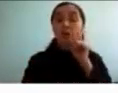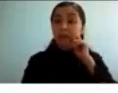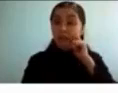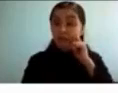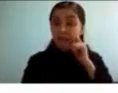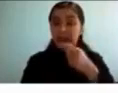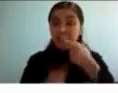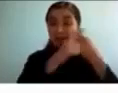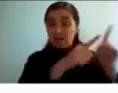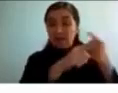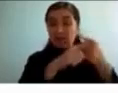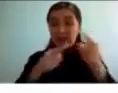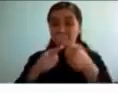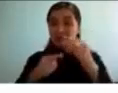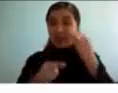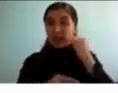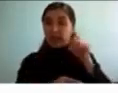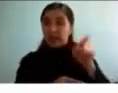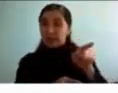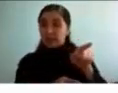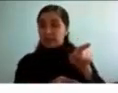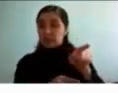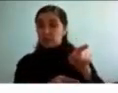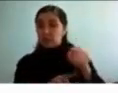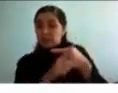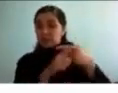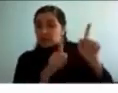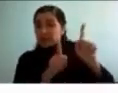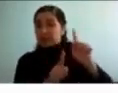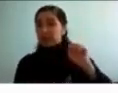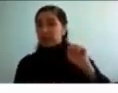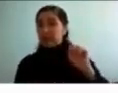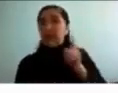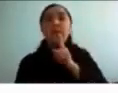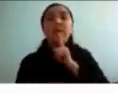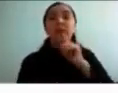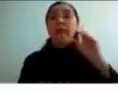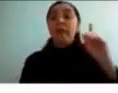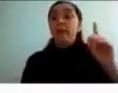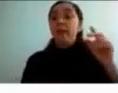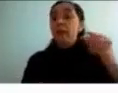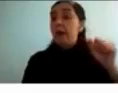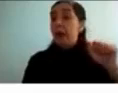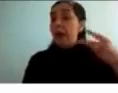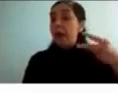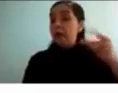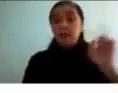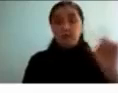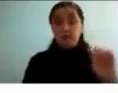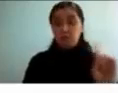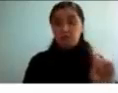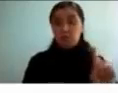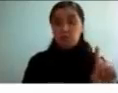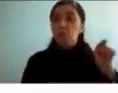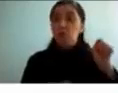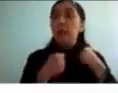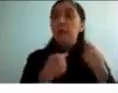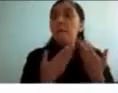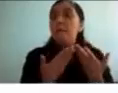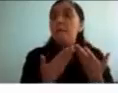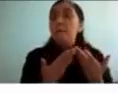que los niños sin TDAH no tengan simplemente lo que ocurre es que esa